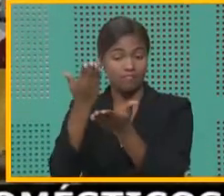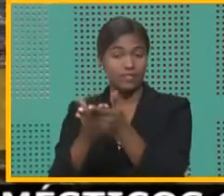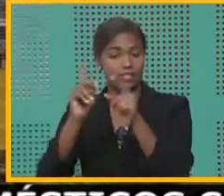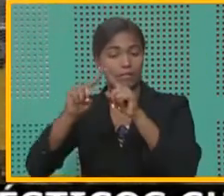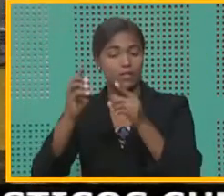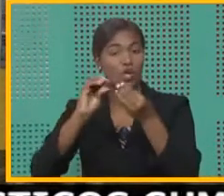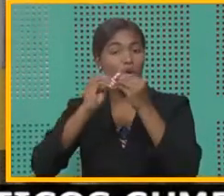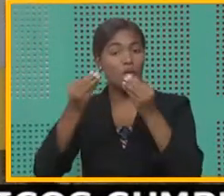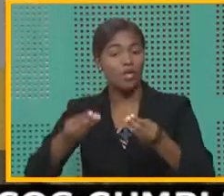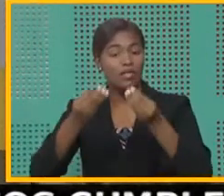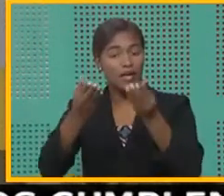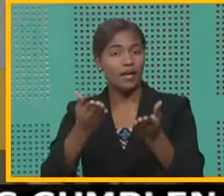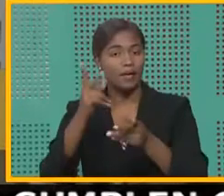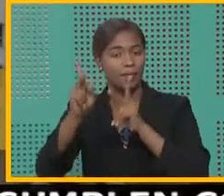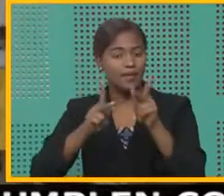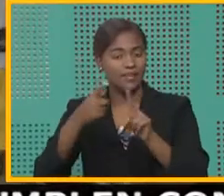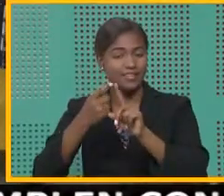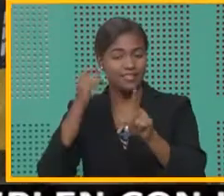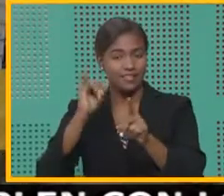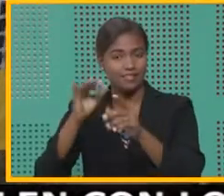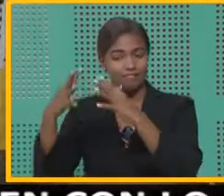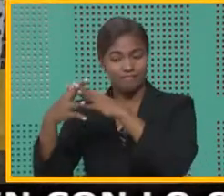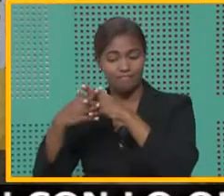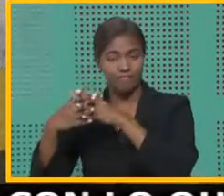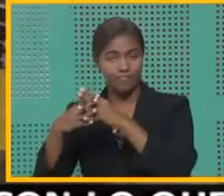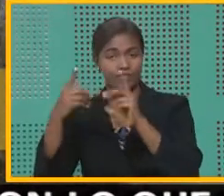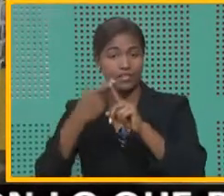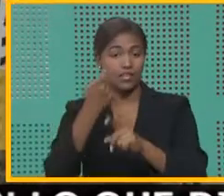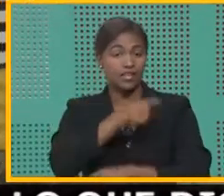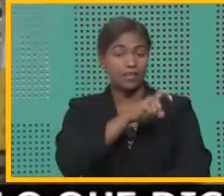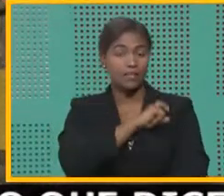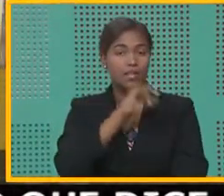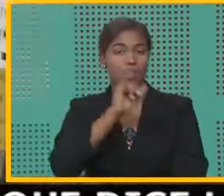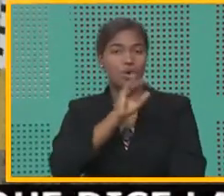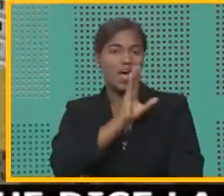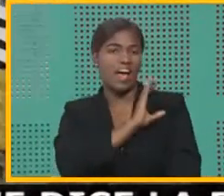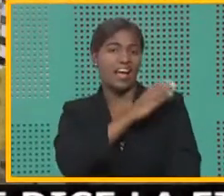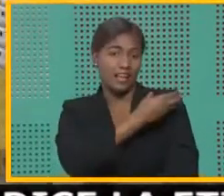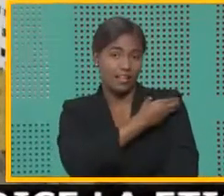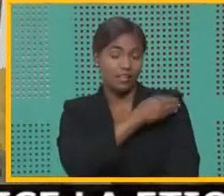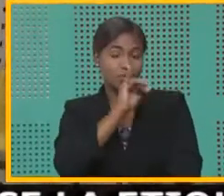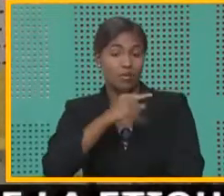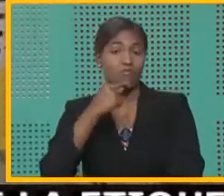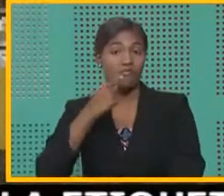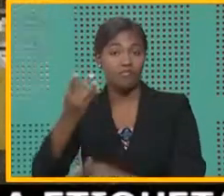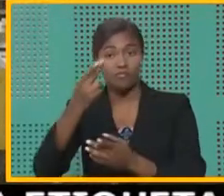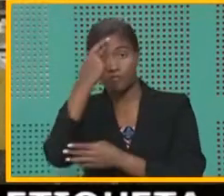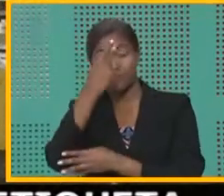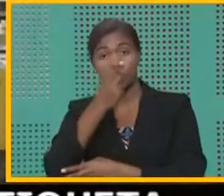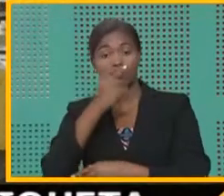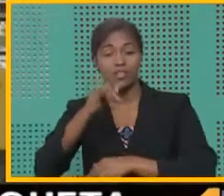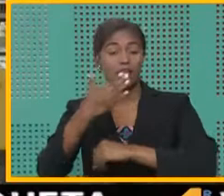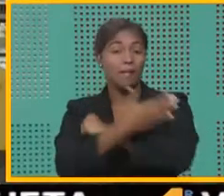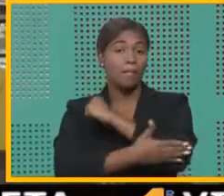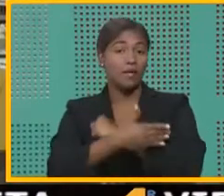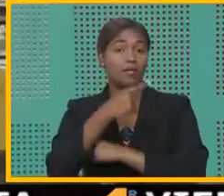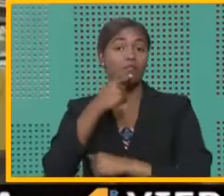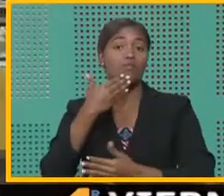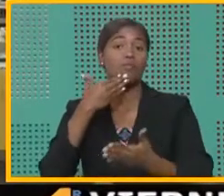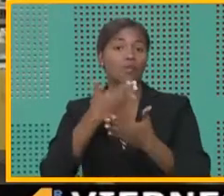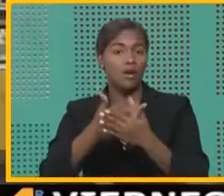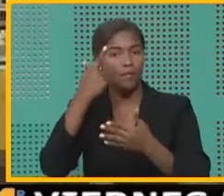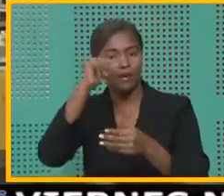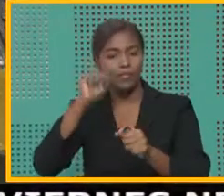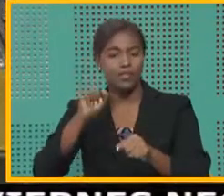cifras que dan los inversionistas de Estados Unidos, de España y de Canadá. Puntualizó que la República Dominicana es un país muy atractivo para